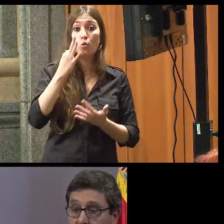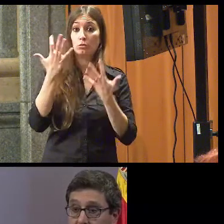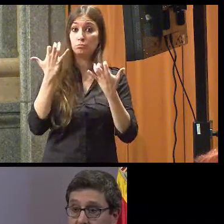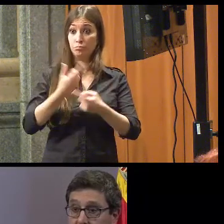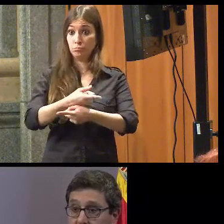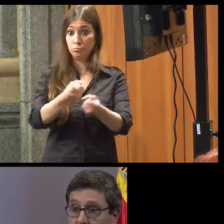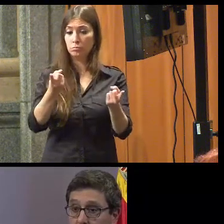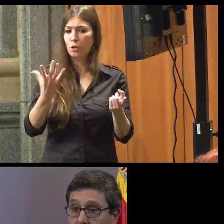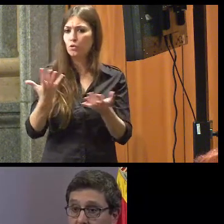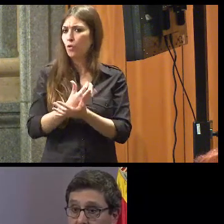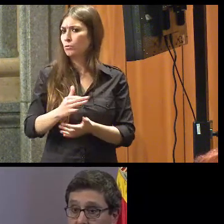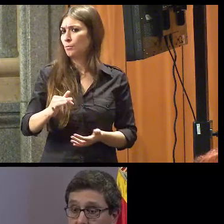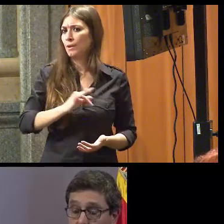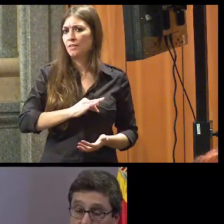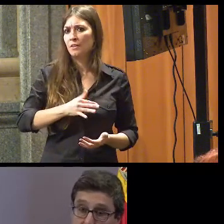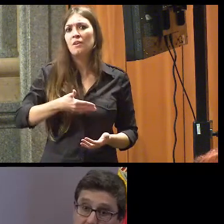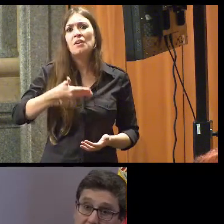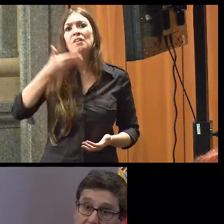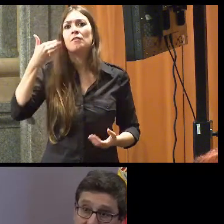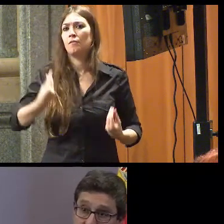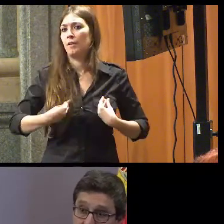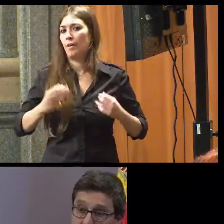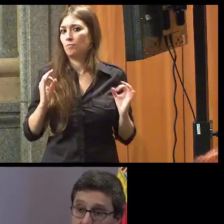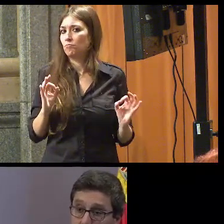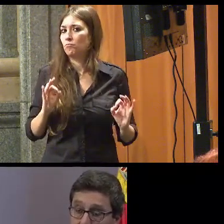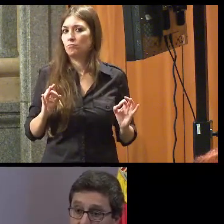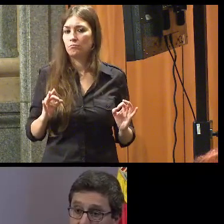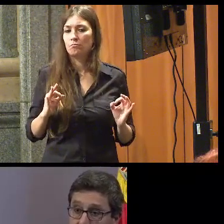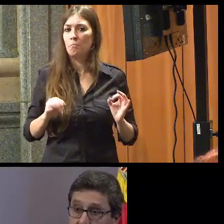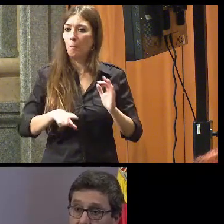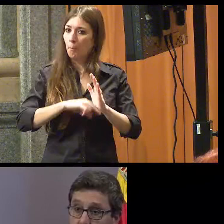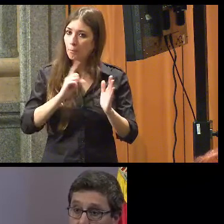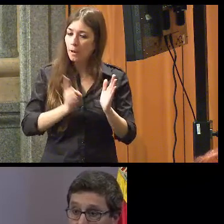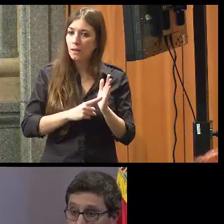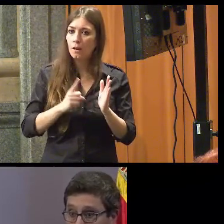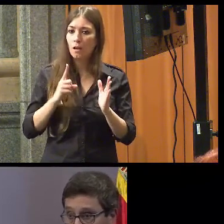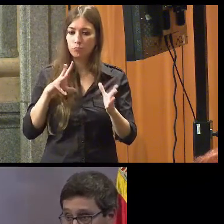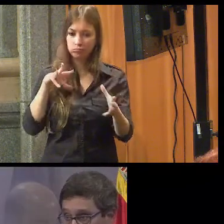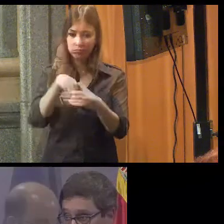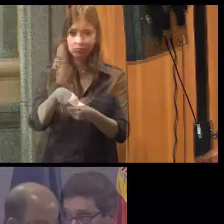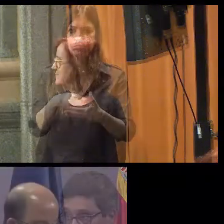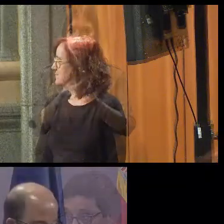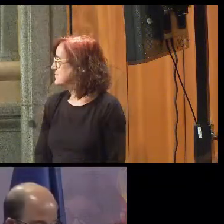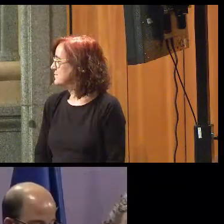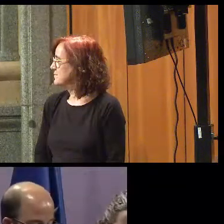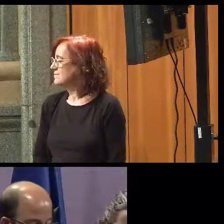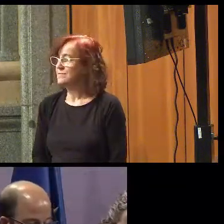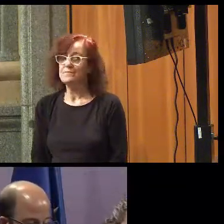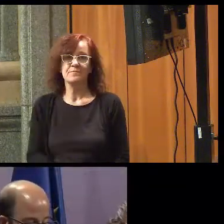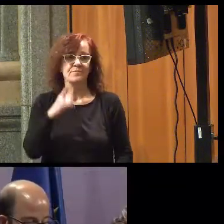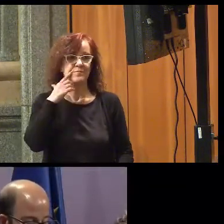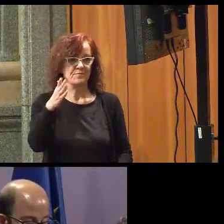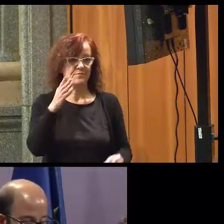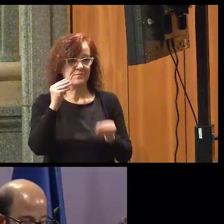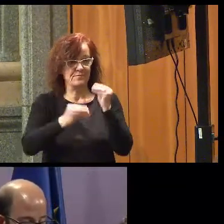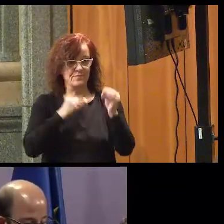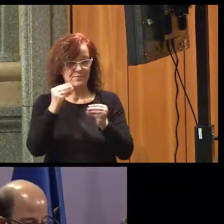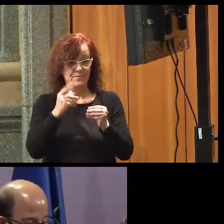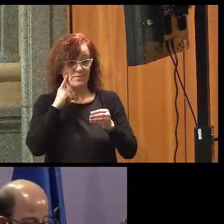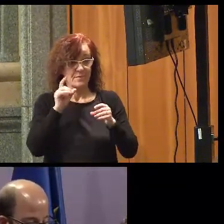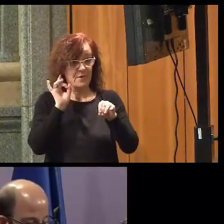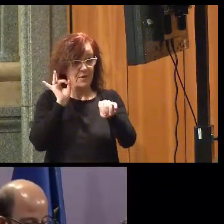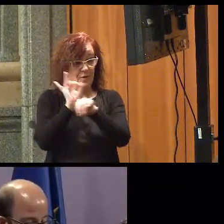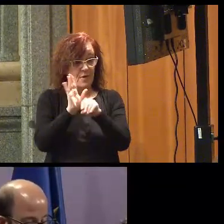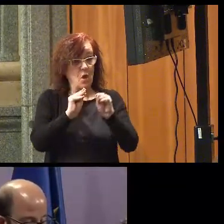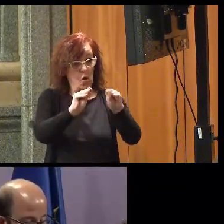merecéis tener una vida digna, plena e incluida en la comunidad. Os pedimos que hagan llegar esta